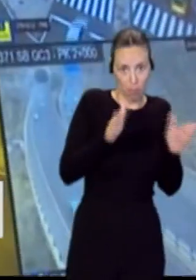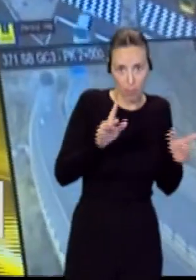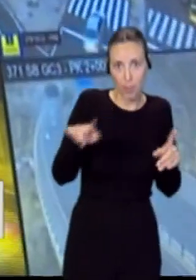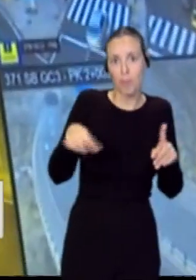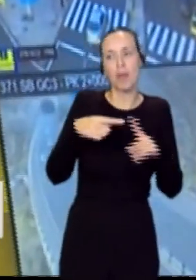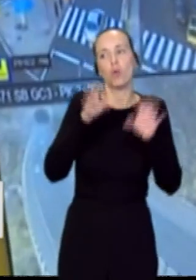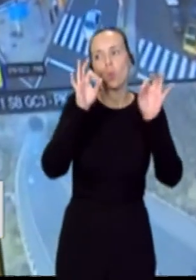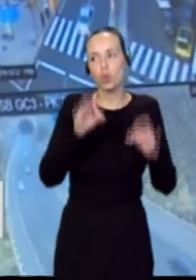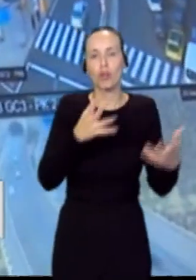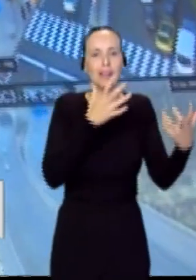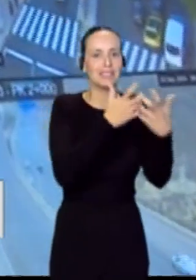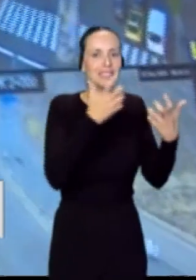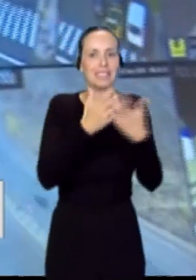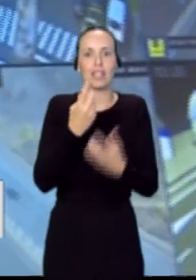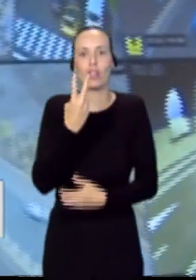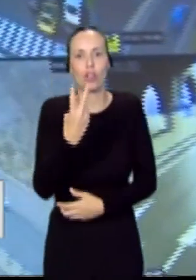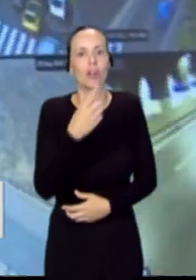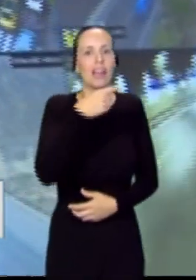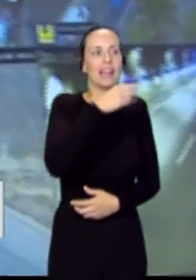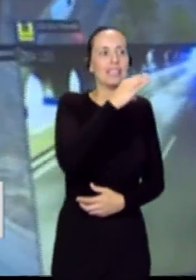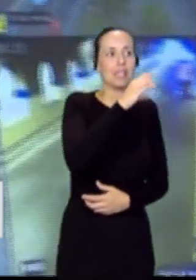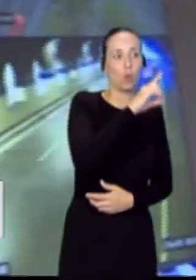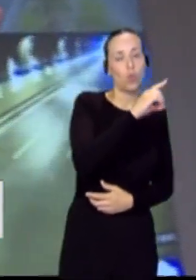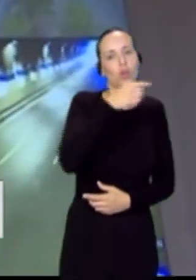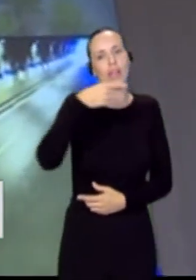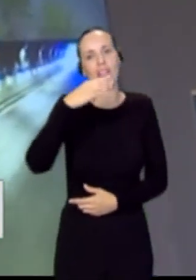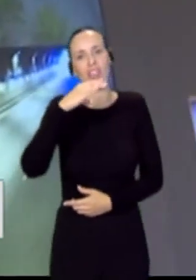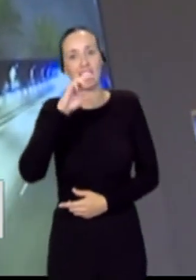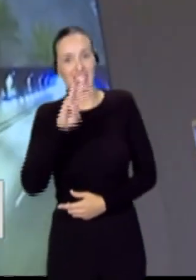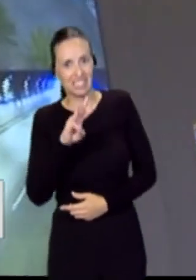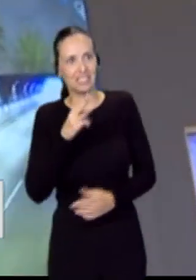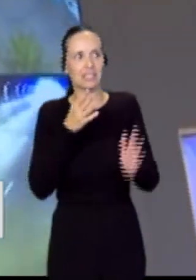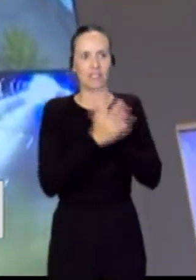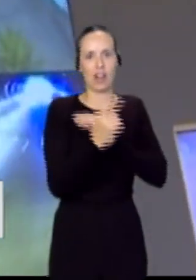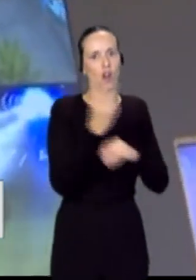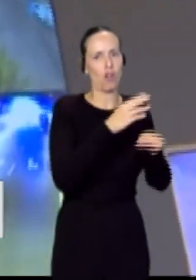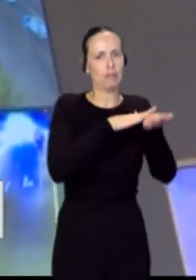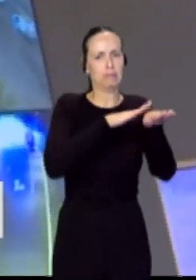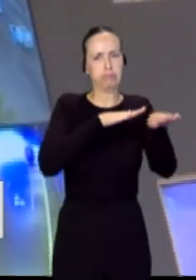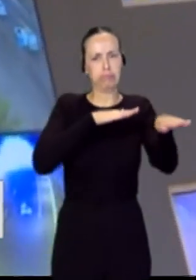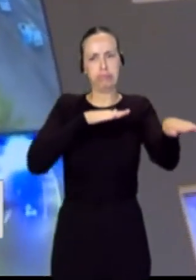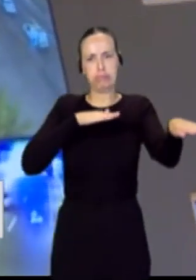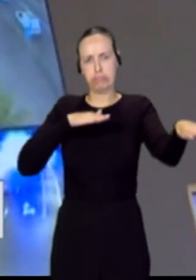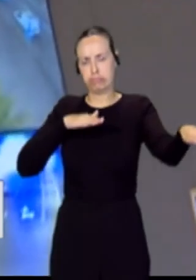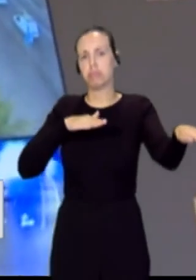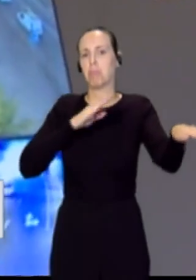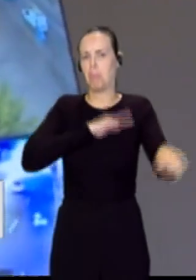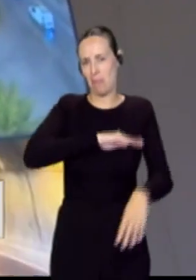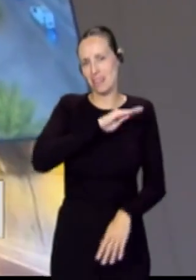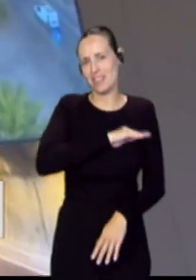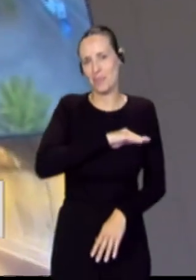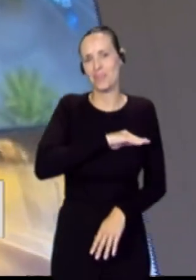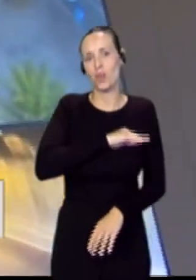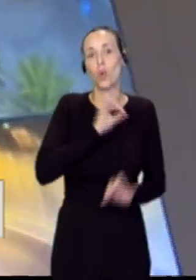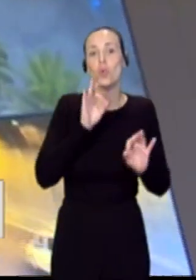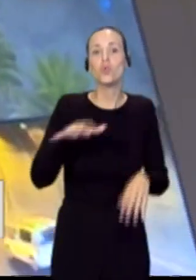con dos accidentes, uno en las S1 y otro en las S3, pues el tráfico estuvo mucho más complicado, provocando retenciones en los puntos, sobre